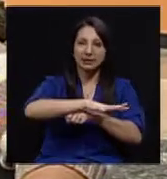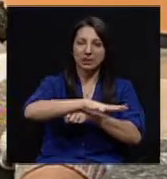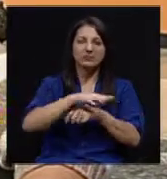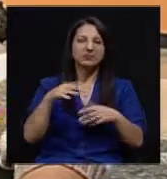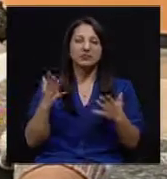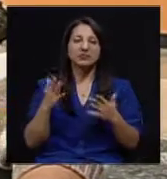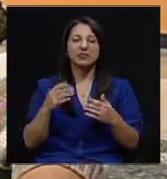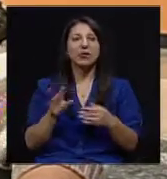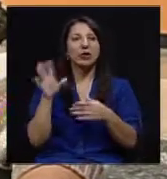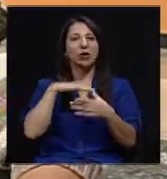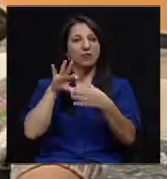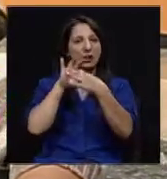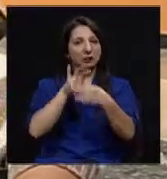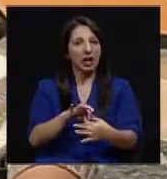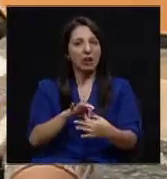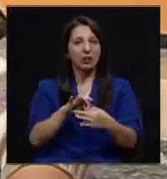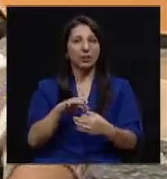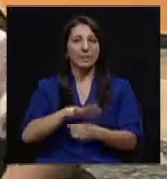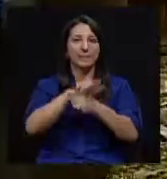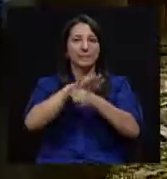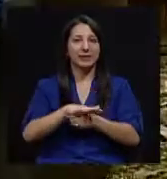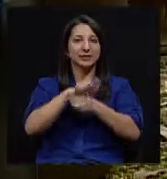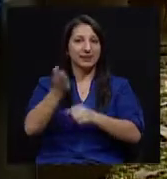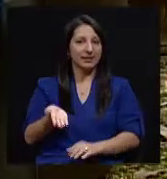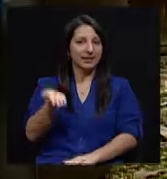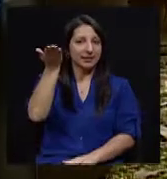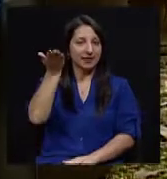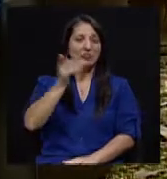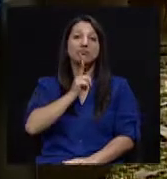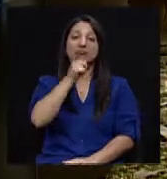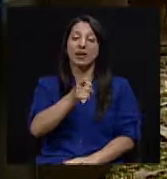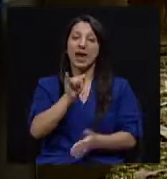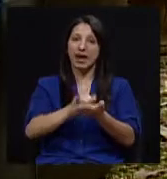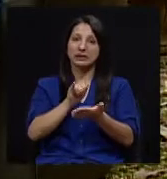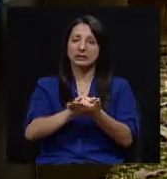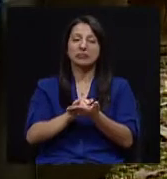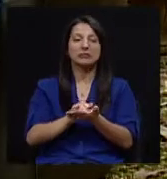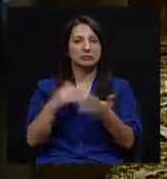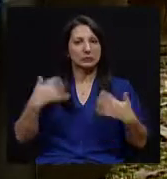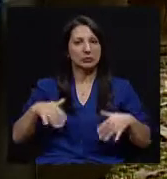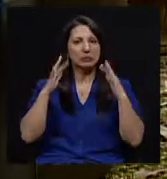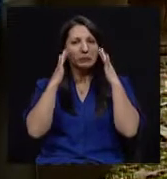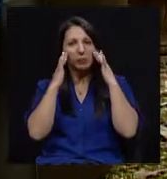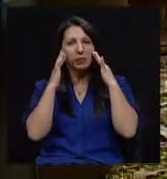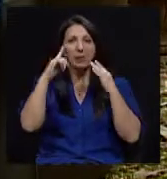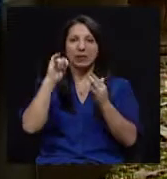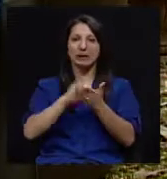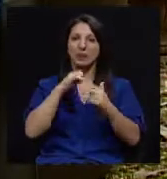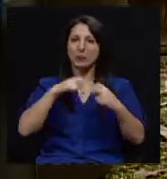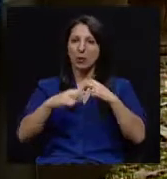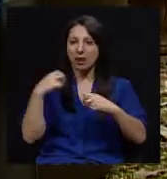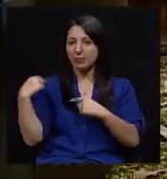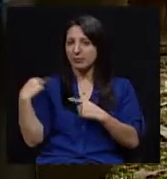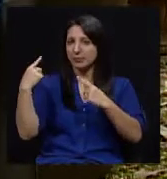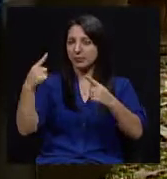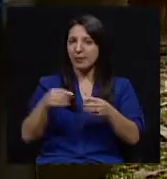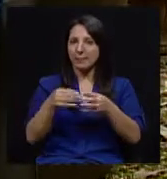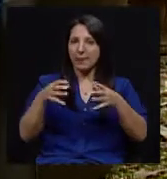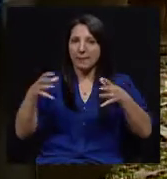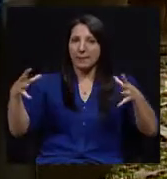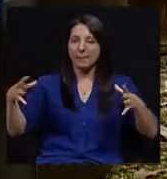relacionadas con hipertensión y realmente, Pablo, esto es preocupante porque es un problema que ha venido en aumento a nivel